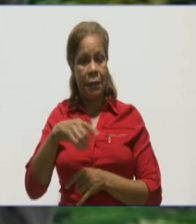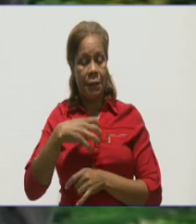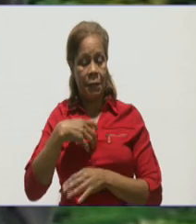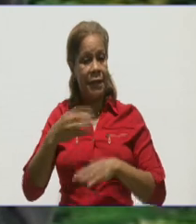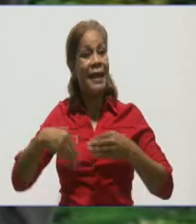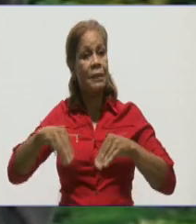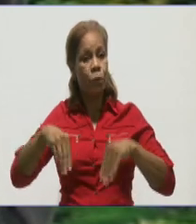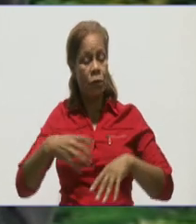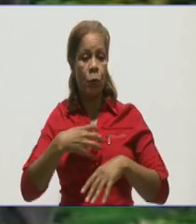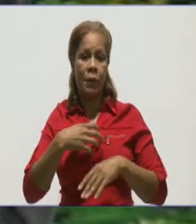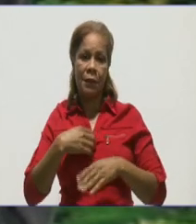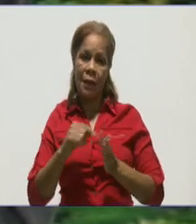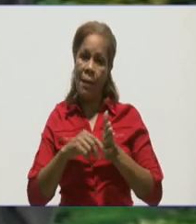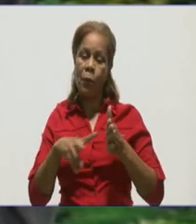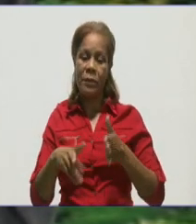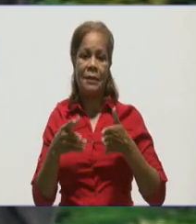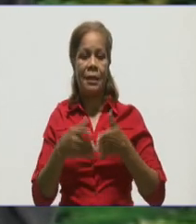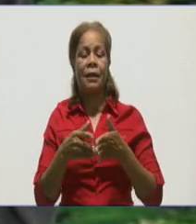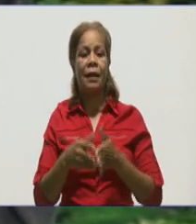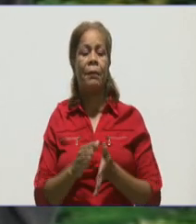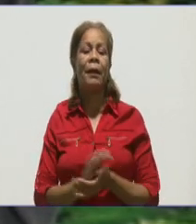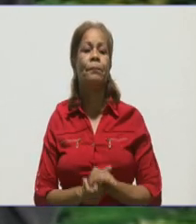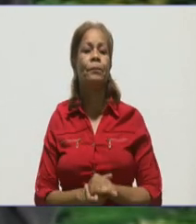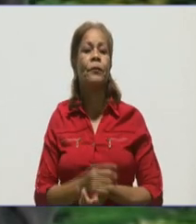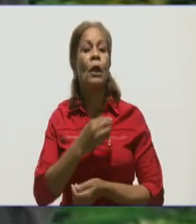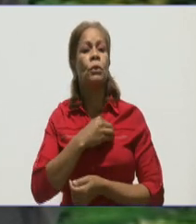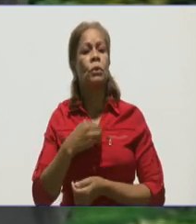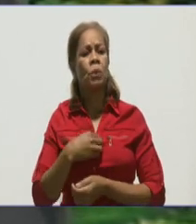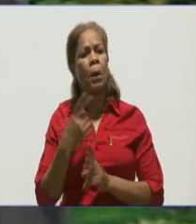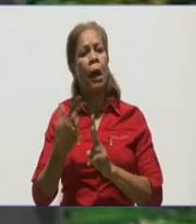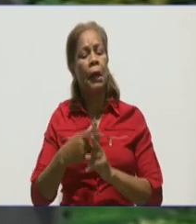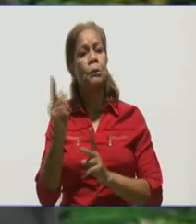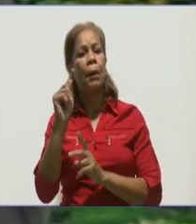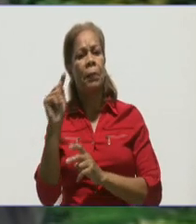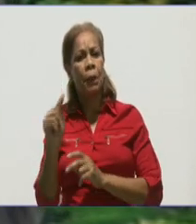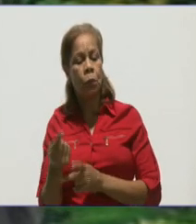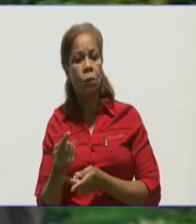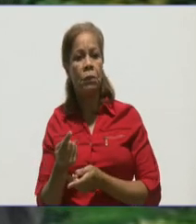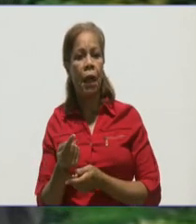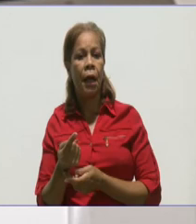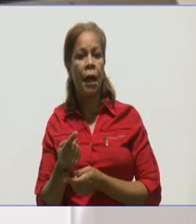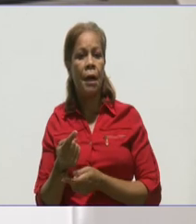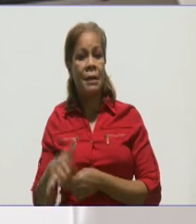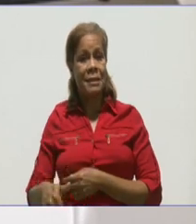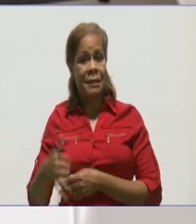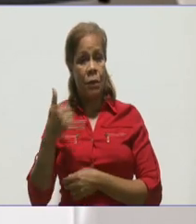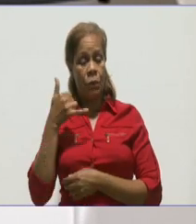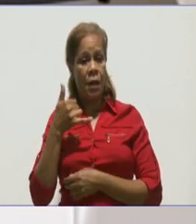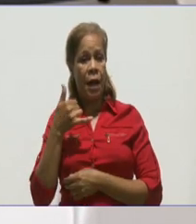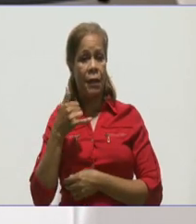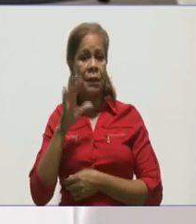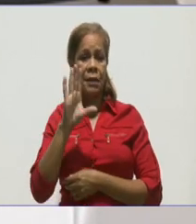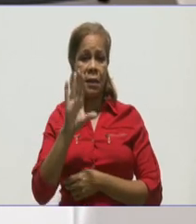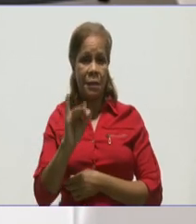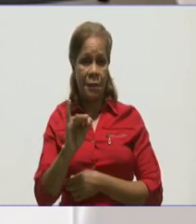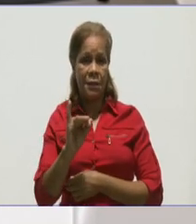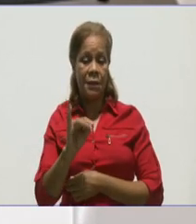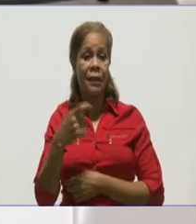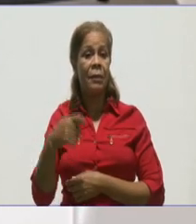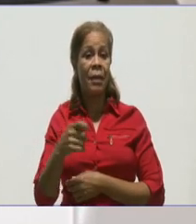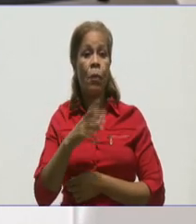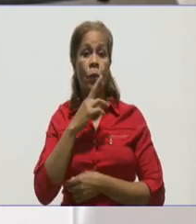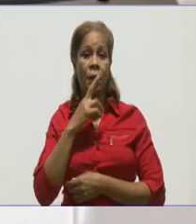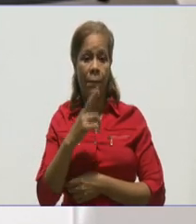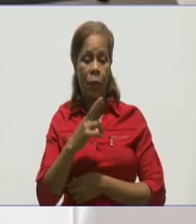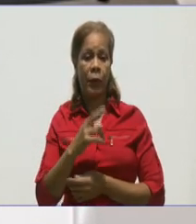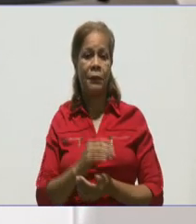Doctora, hay una pregunta que nos hacía un televidente, estaba relacionado con el ensayo clínico, vamos a resolverlo lo más pronto posible porque tenemos que dar la oportunidad